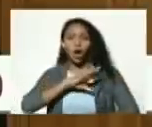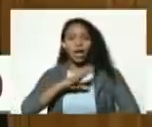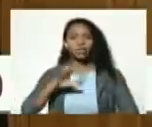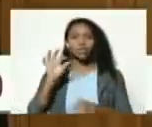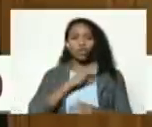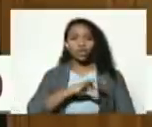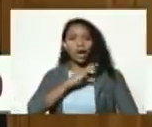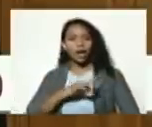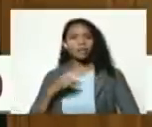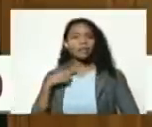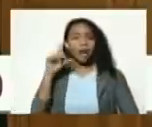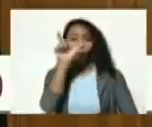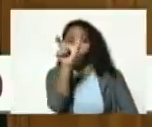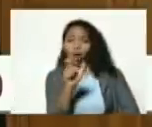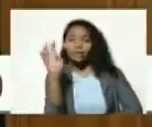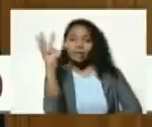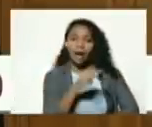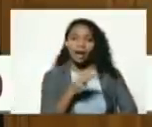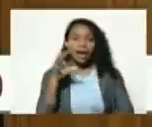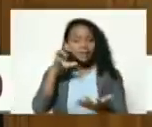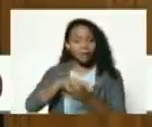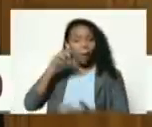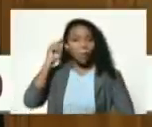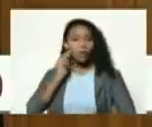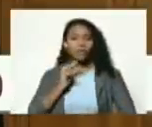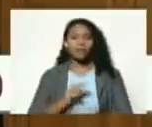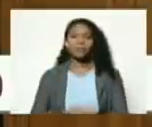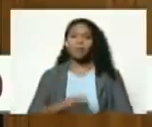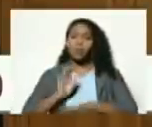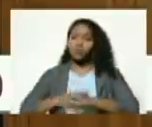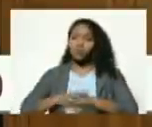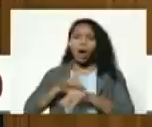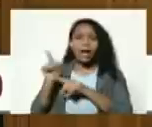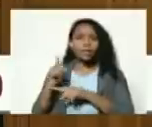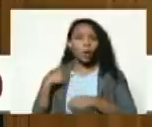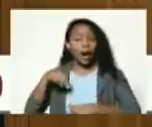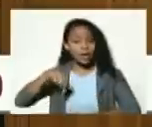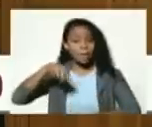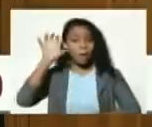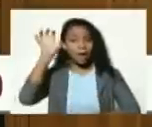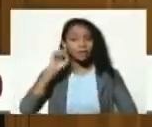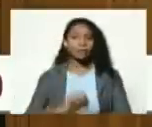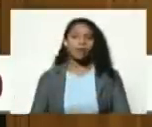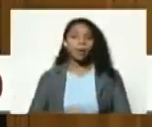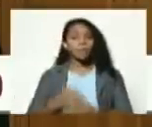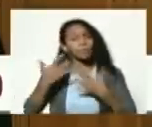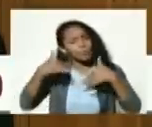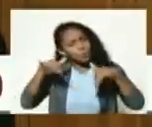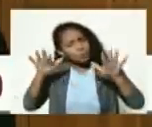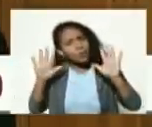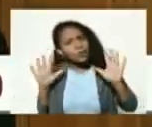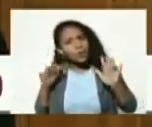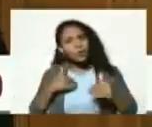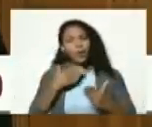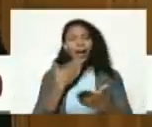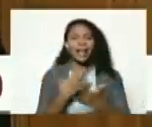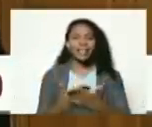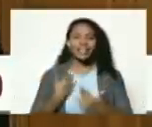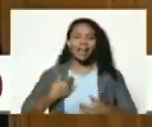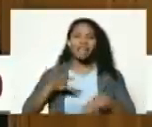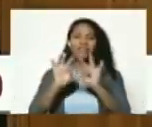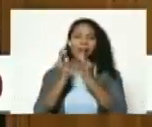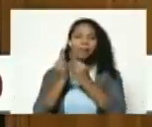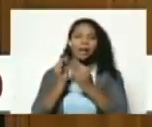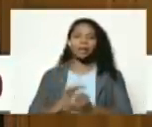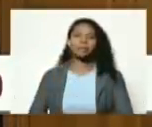de Guayana y el estado Bolívar por ente del país por supuesto agradecer a nuestras familias